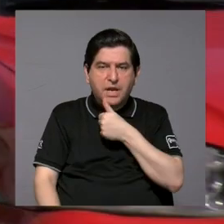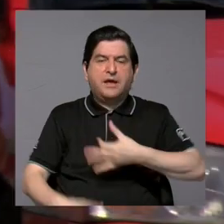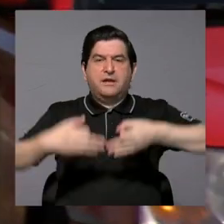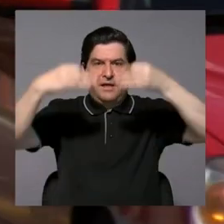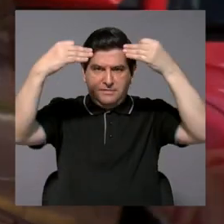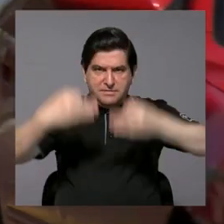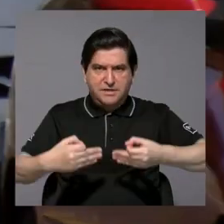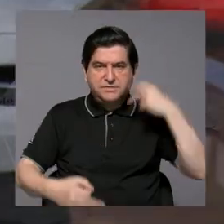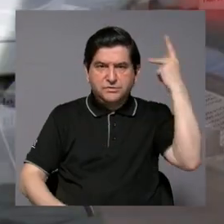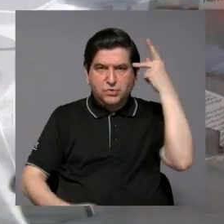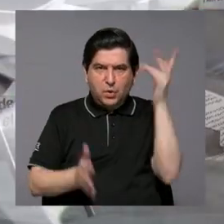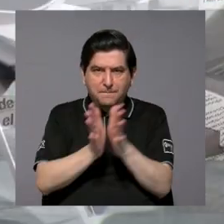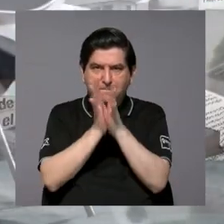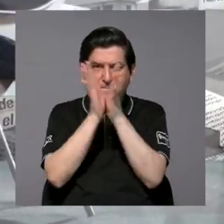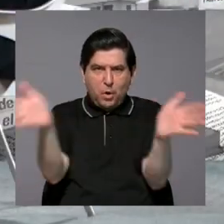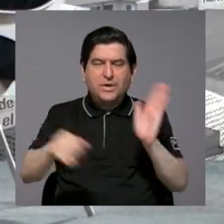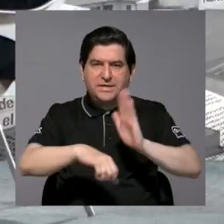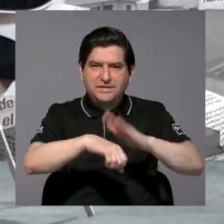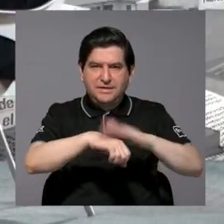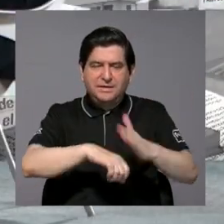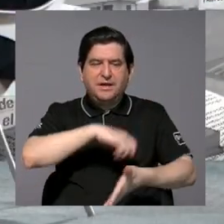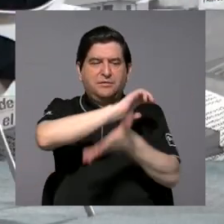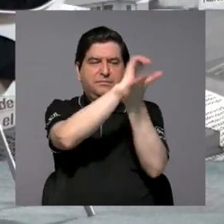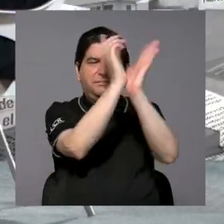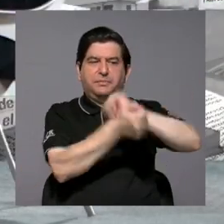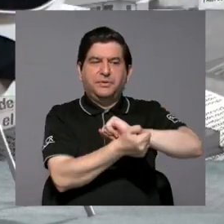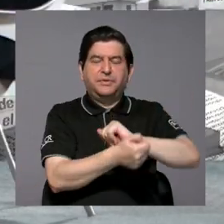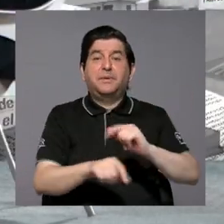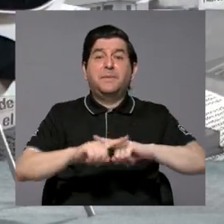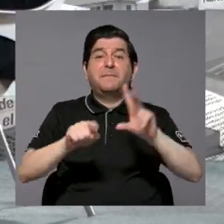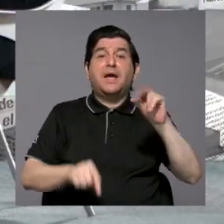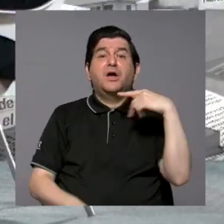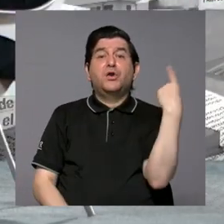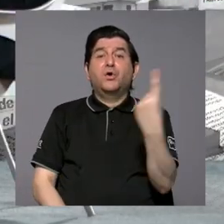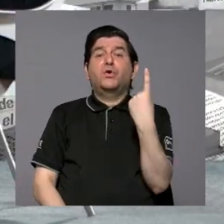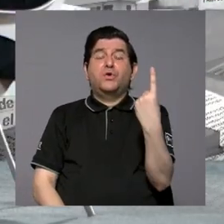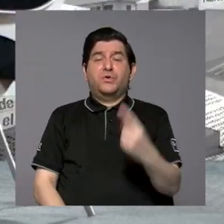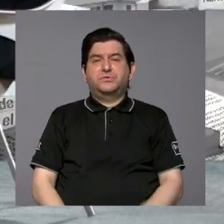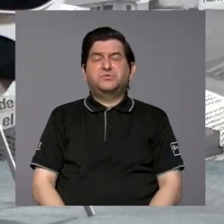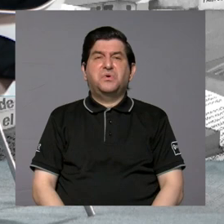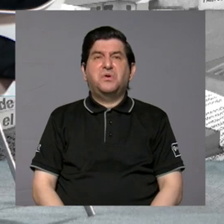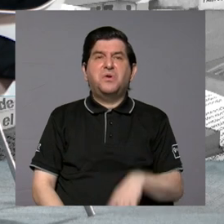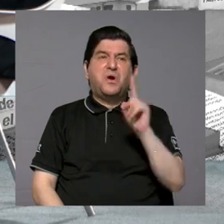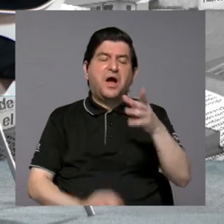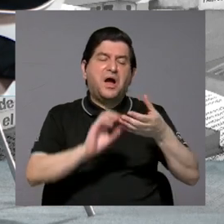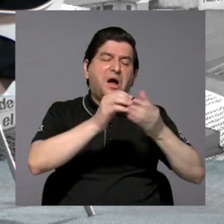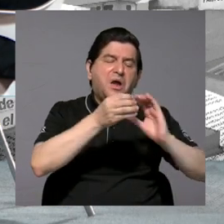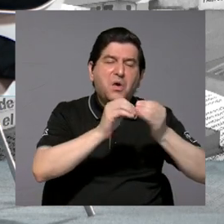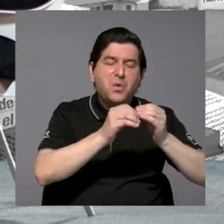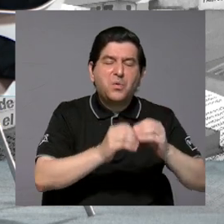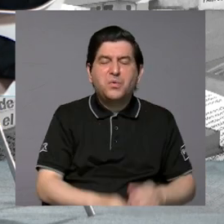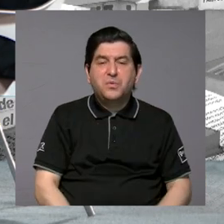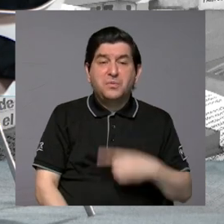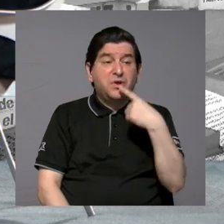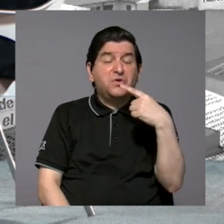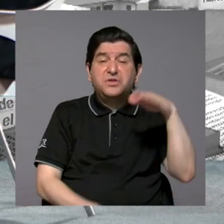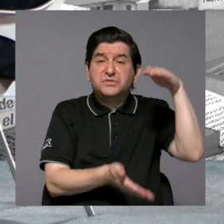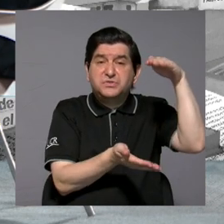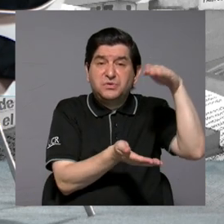tomar las decisiones de política pública que permita revertir esto, pero no solamente quedarnos en que un indicador dice que se